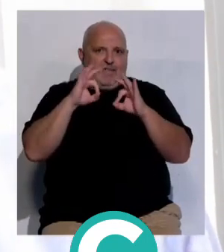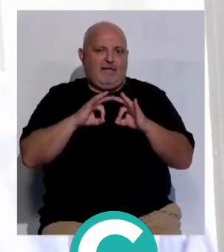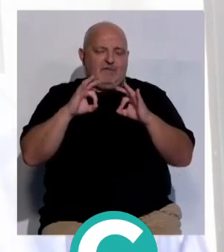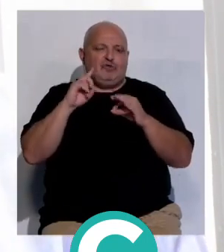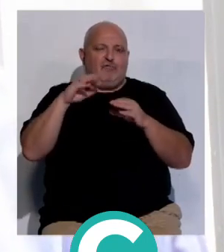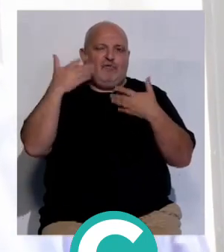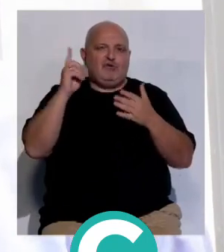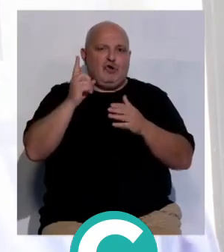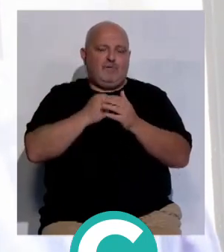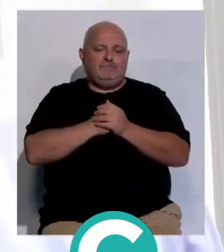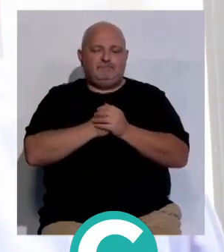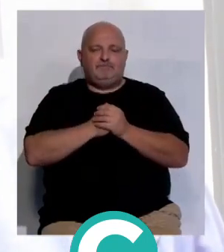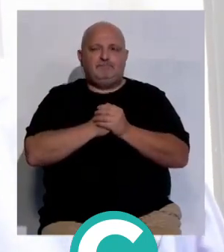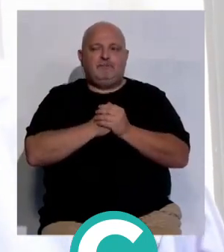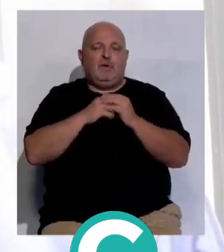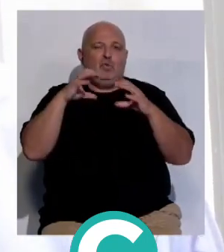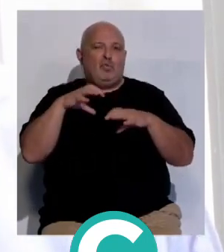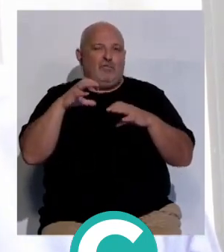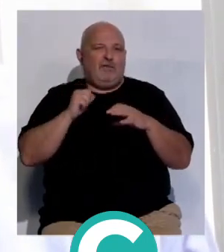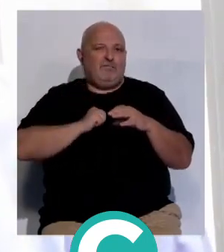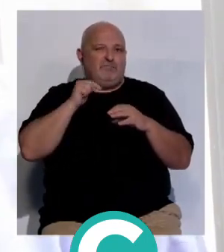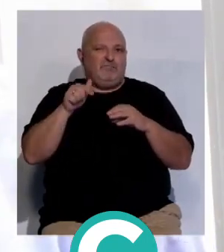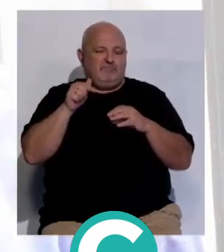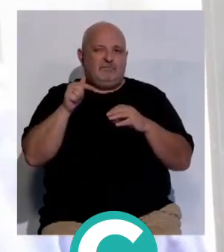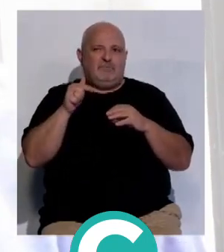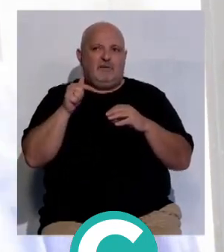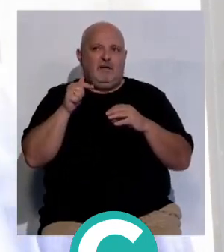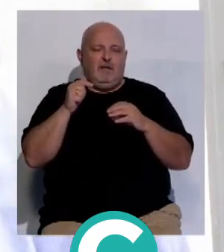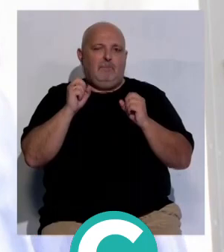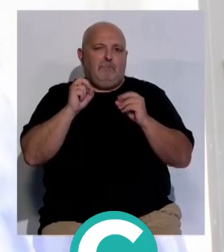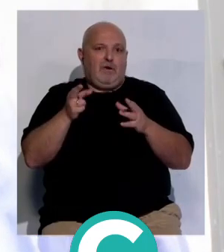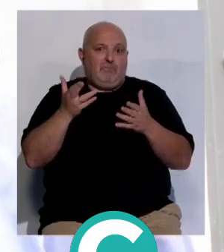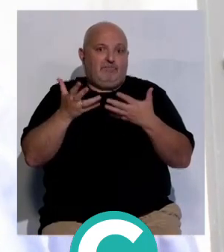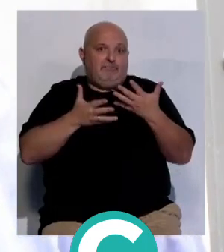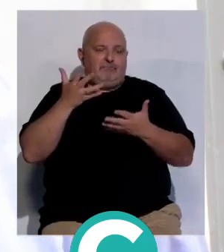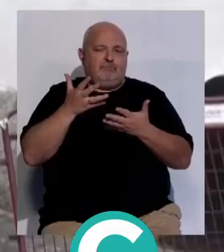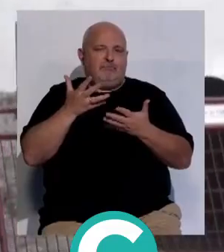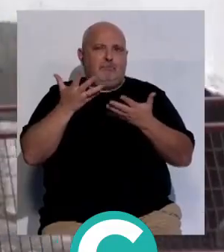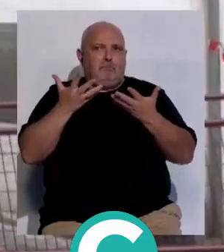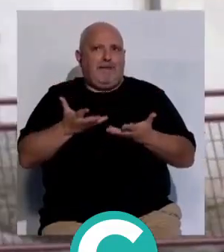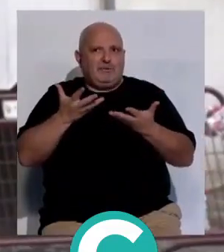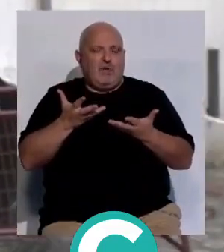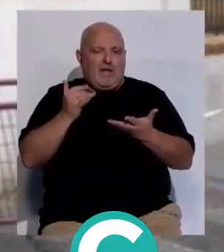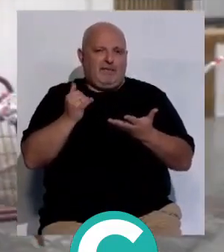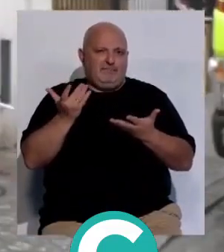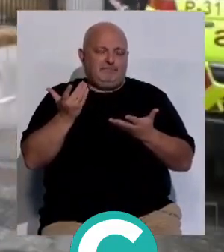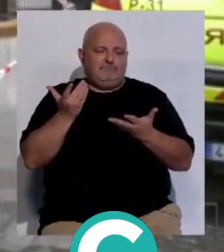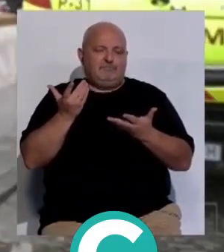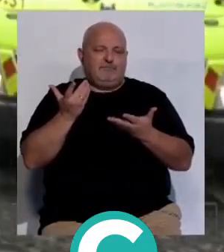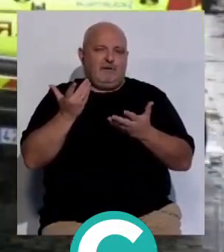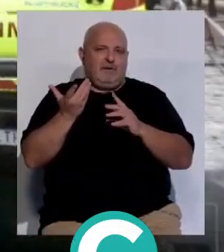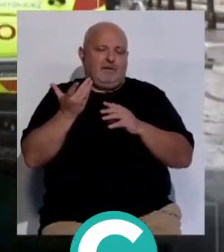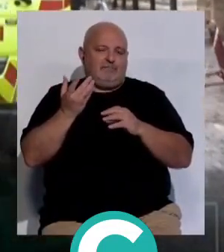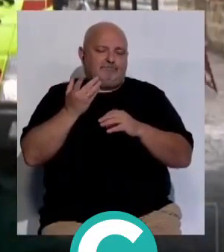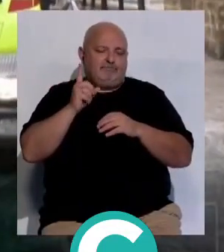es todo exterior. Claro, con las lluvias se agrava el asunto porque supone peso y eso puede